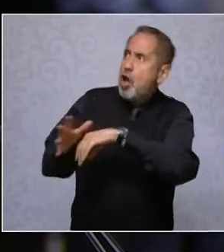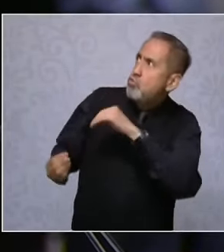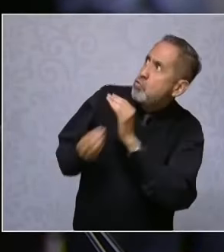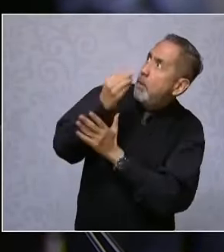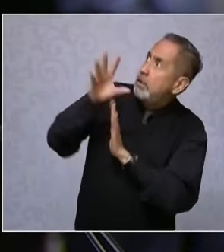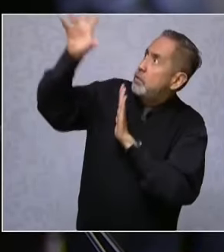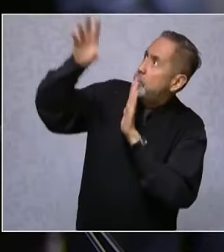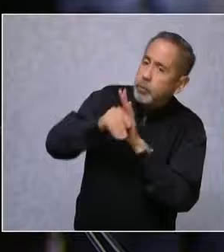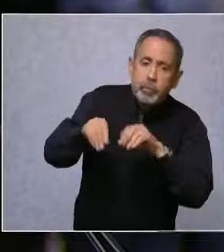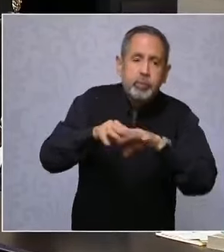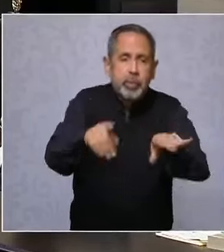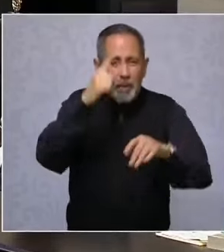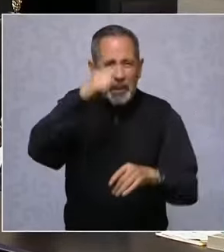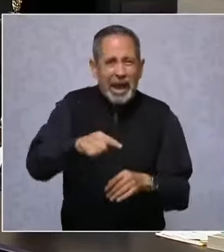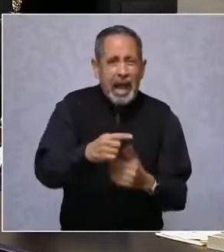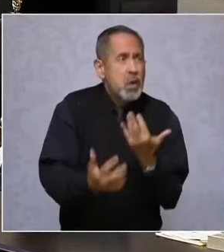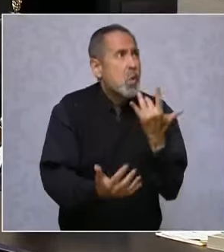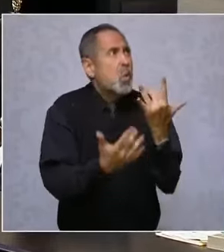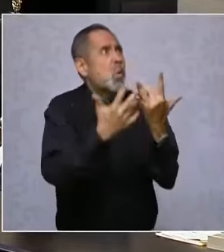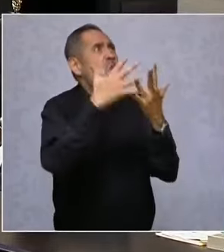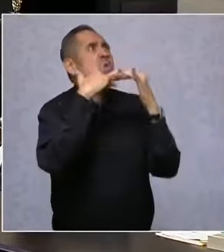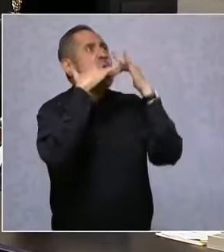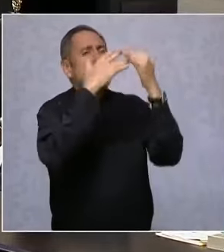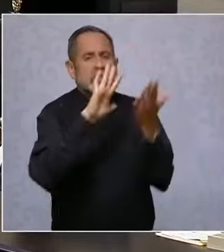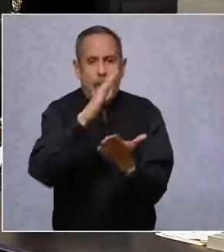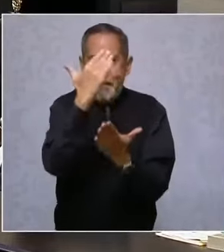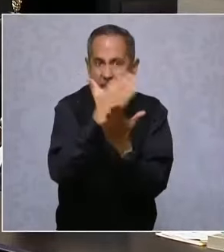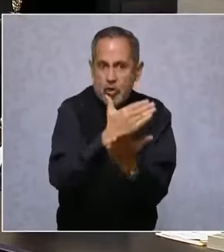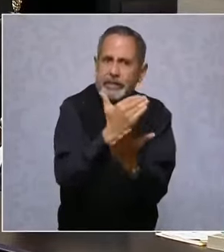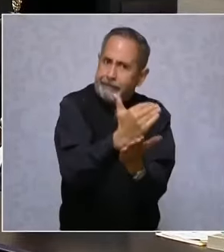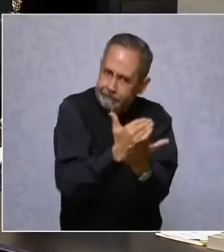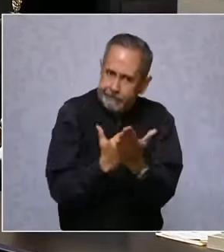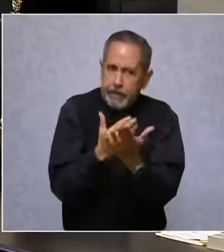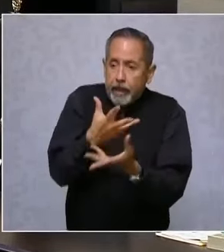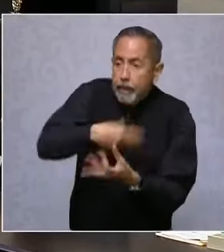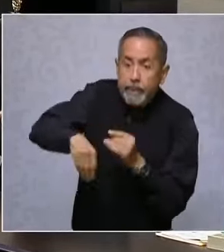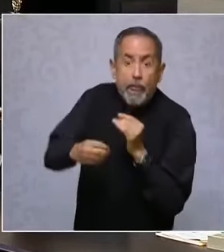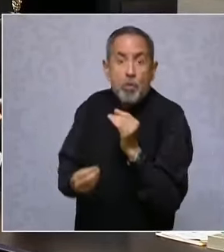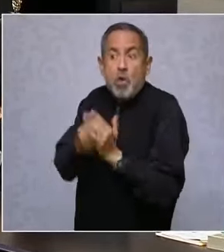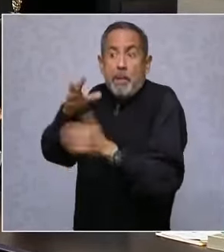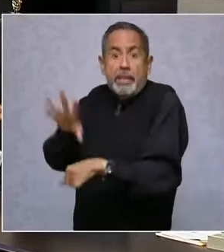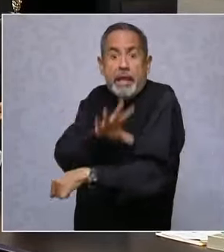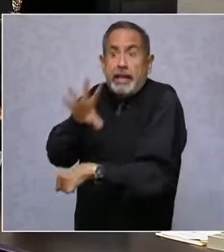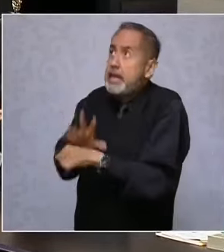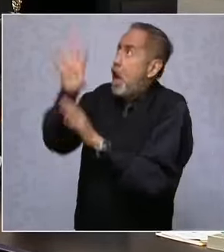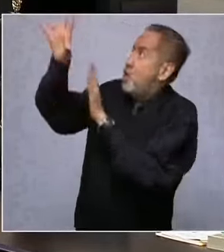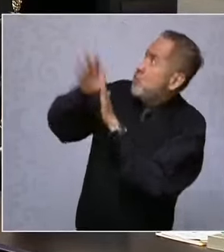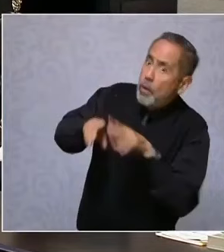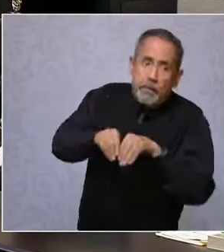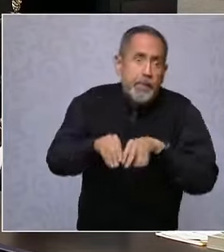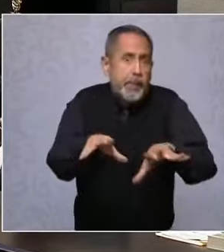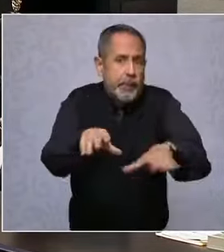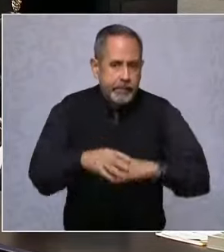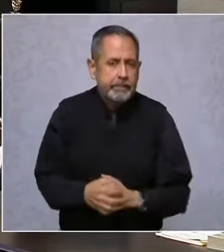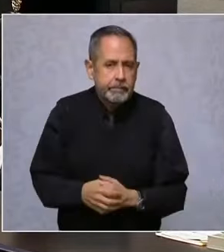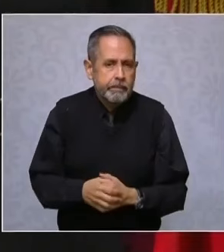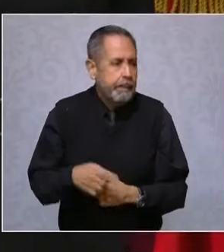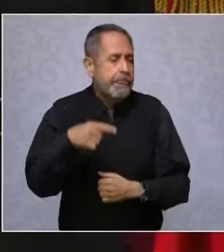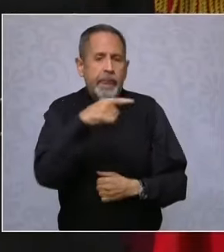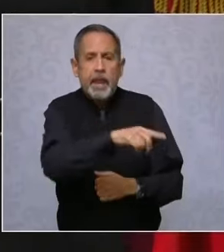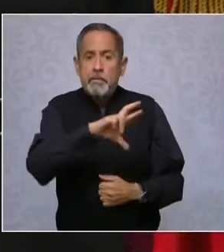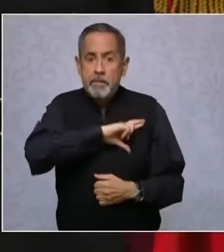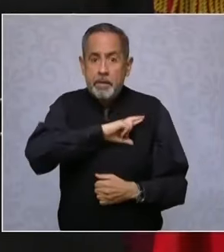disminuir los gases de efecto invernadero que provocan el cambio climático. La inversión privada